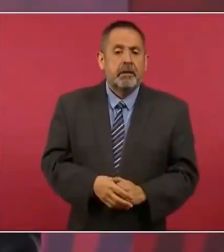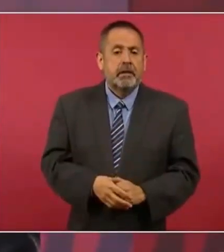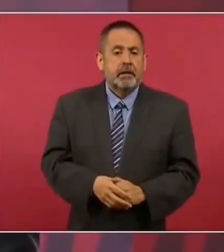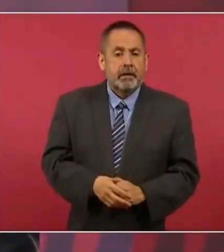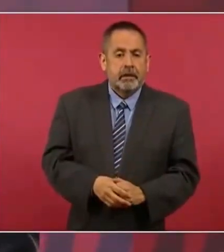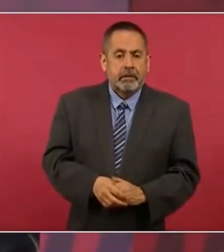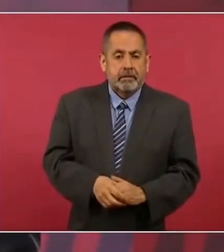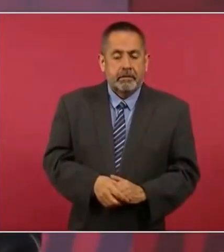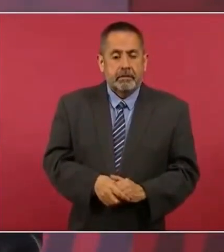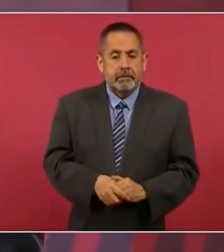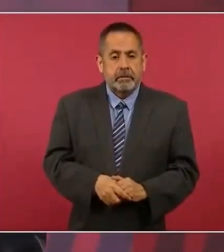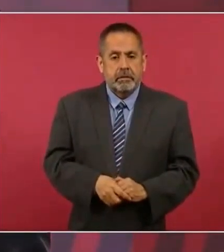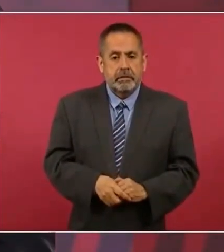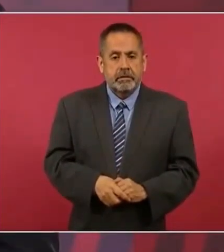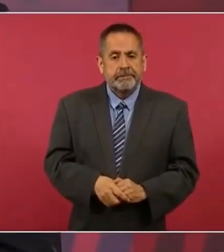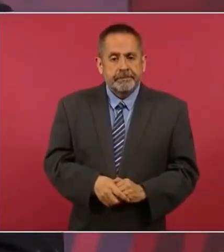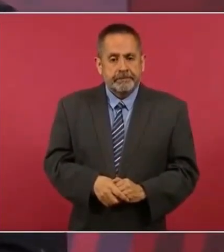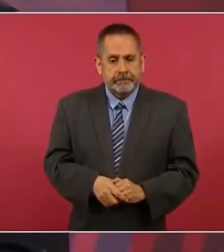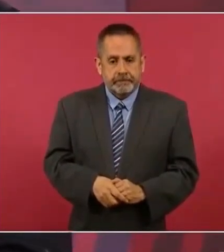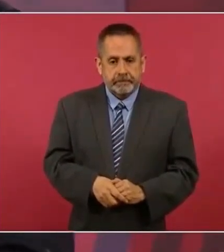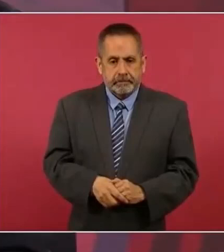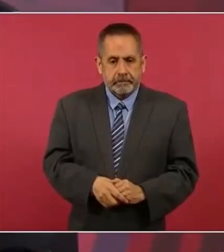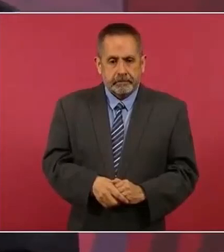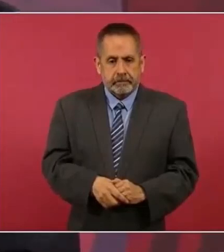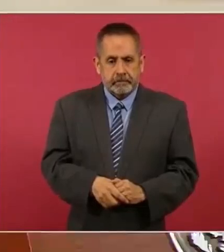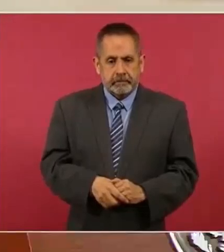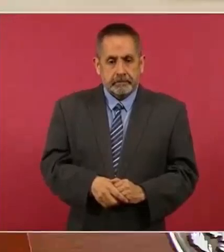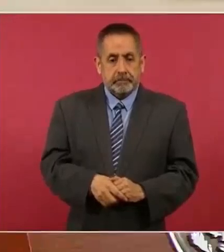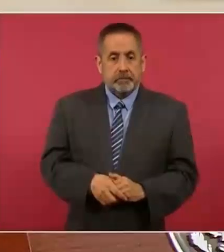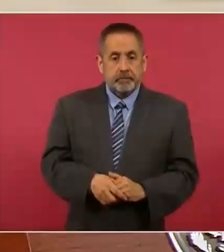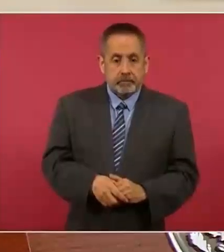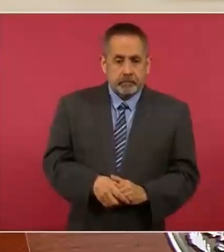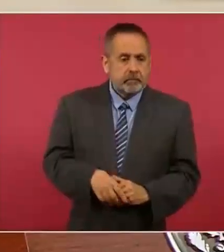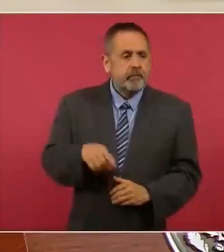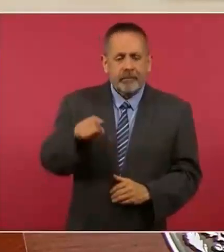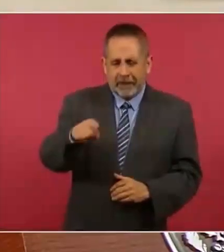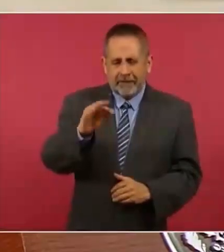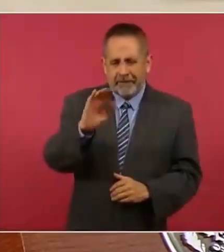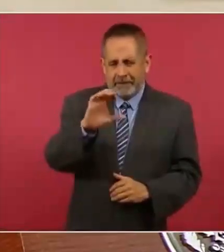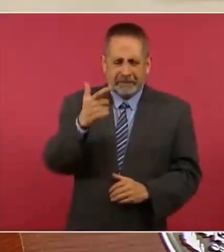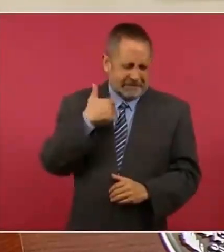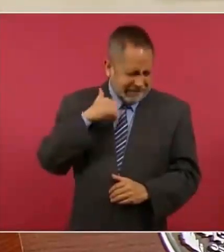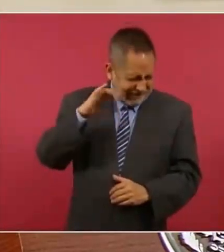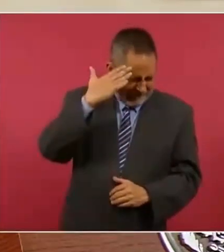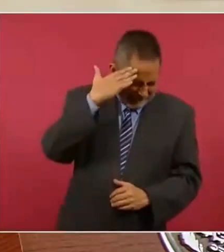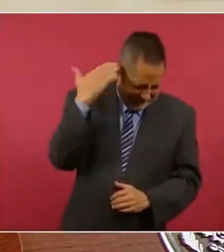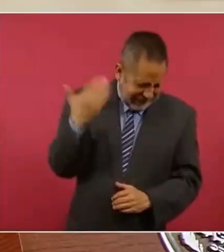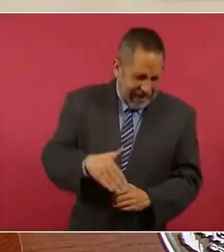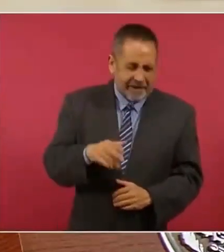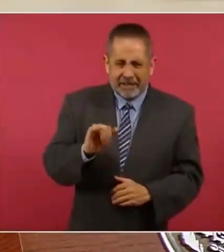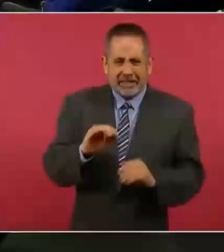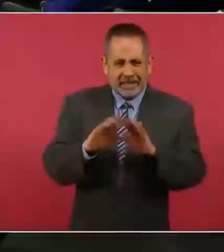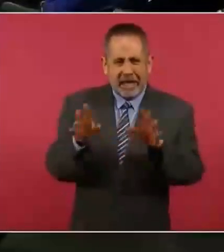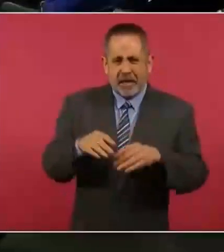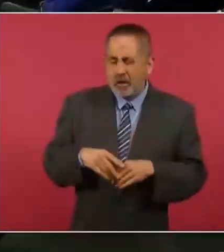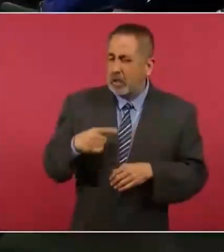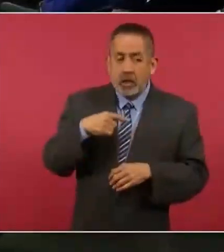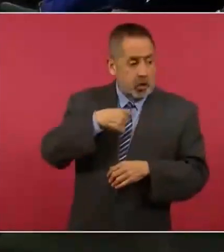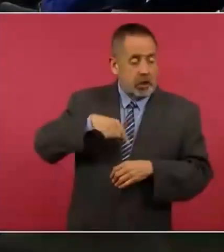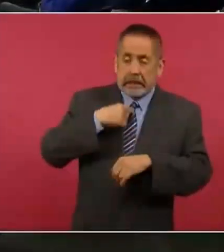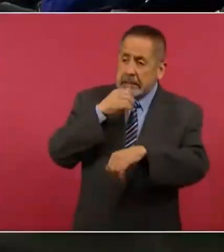Este... Que sí sabía, pues, Felipe, que sí le decía.